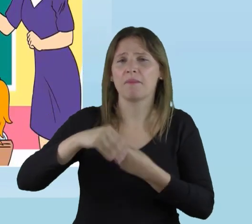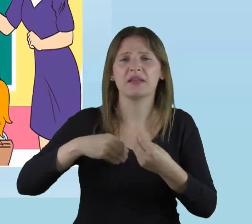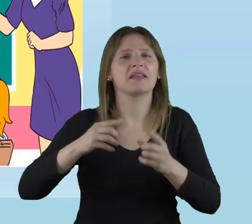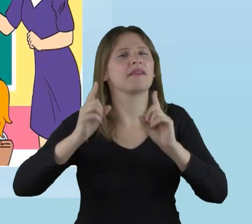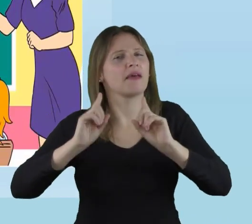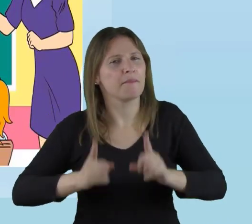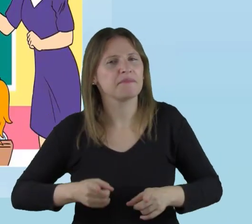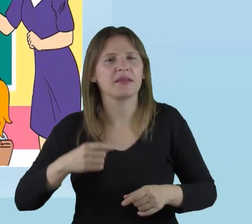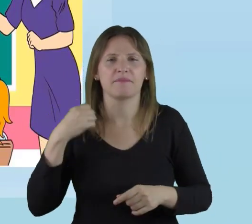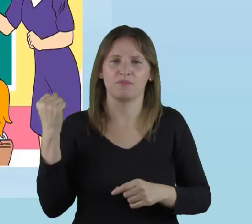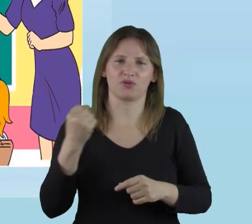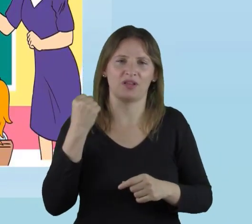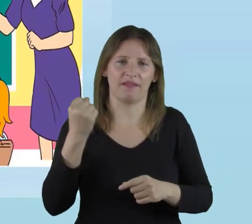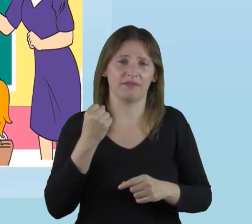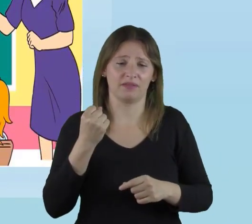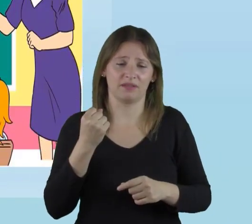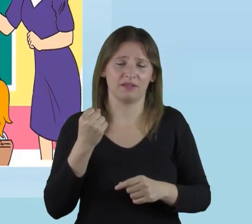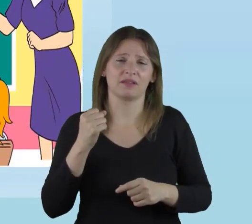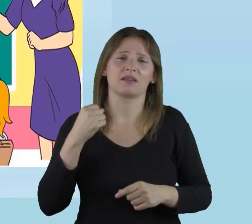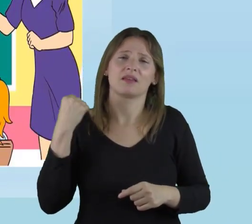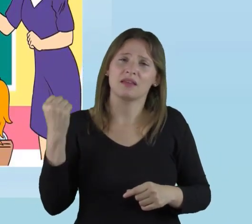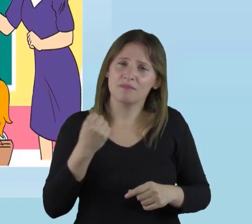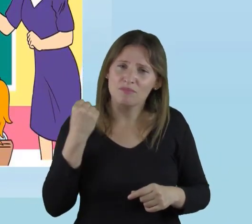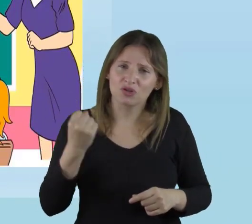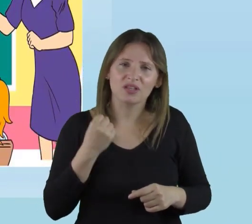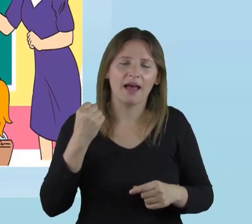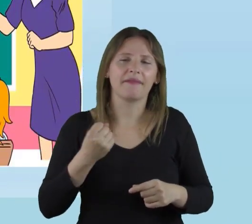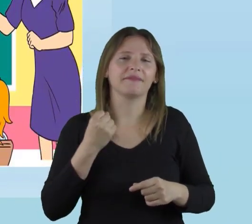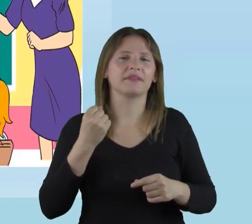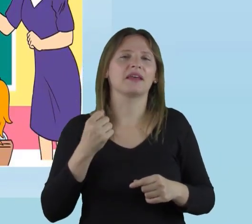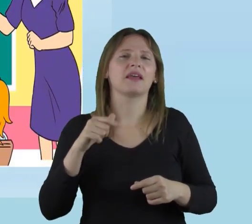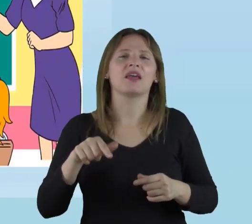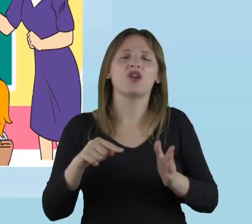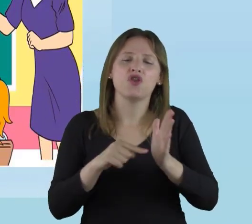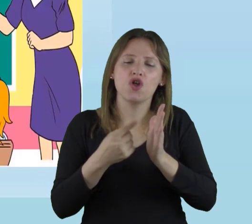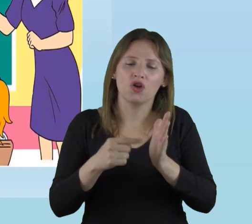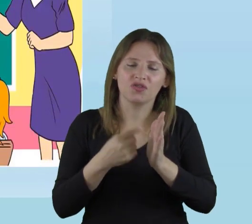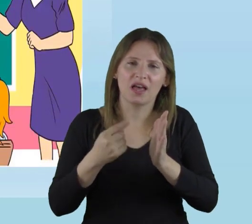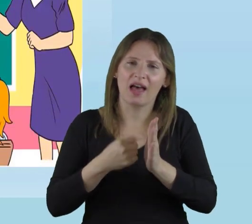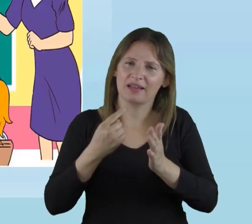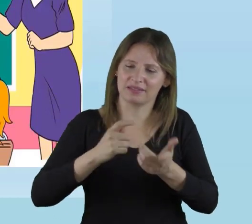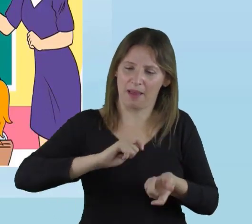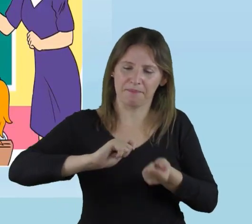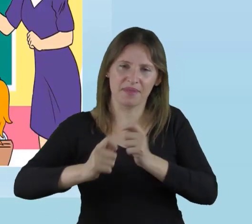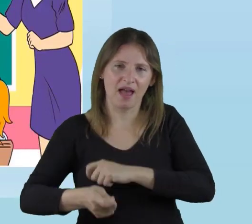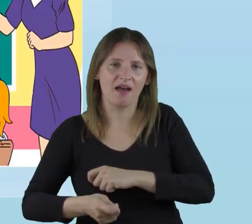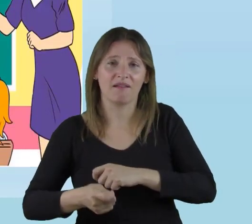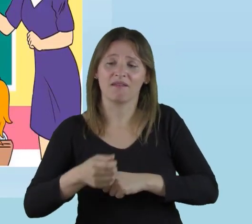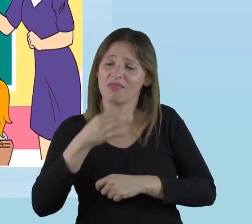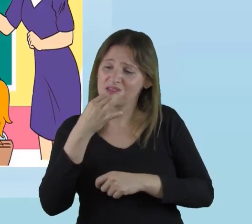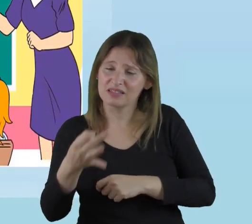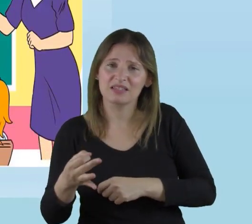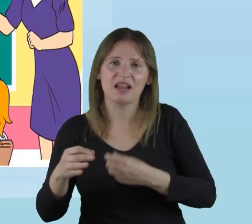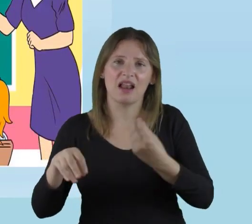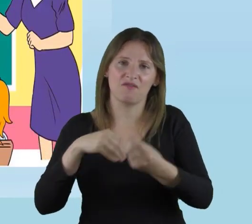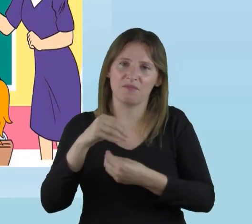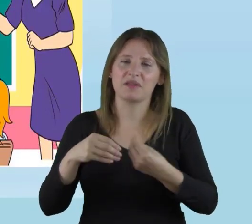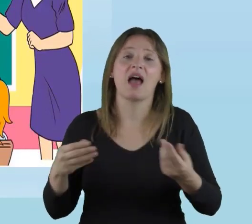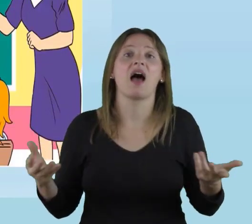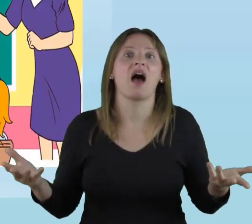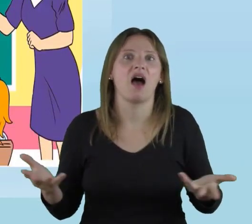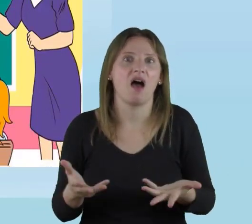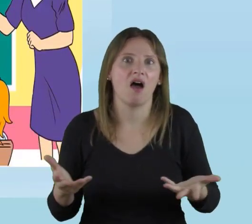también es importante. Es importante reeducar, romper ese paradigma de las notas y